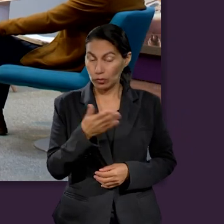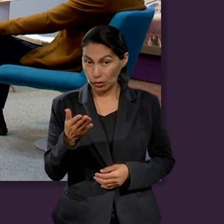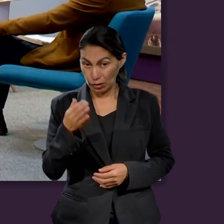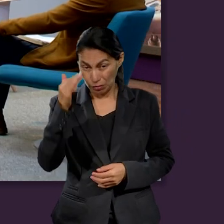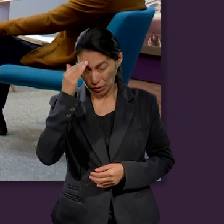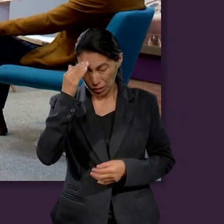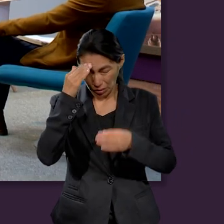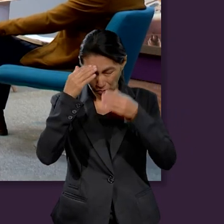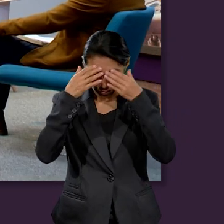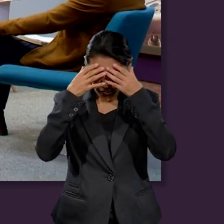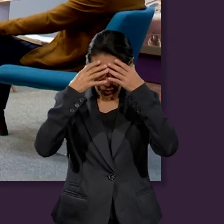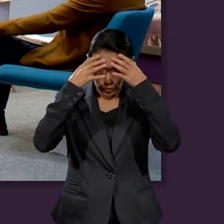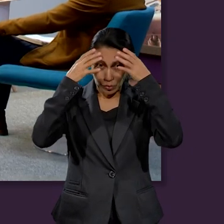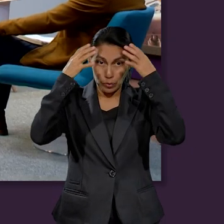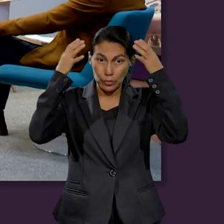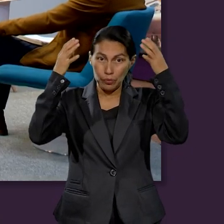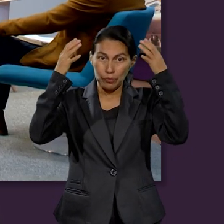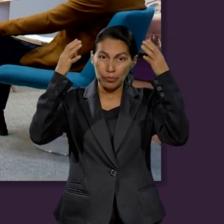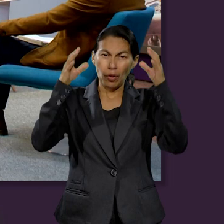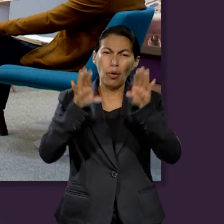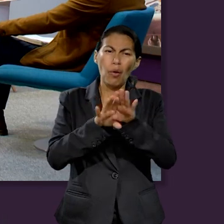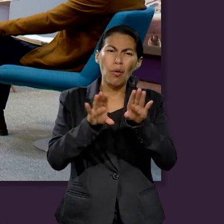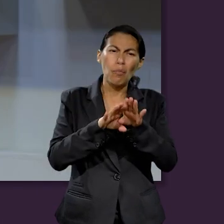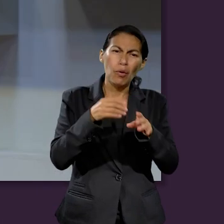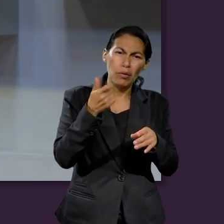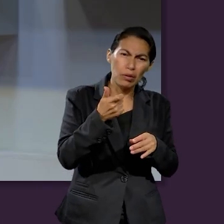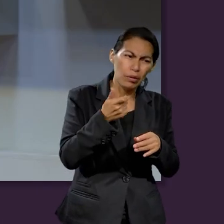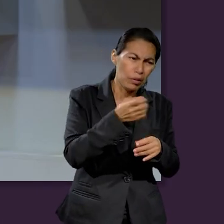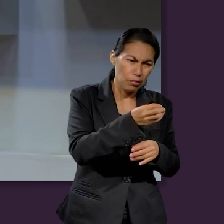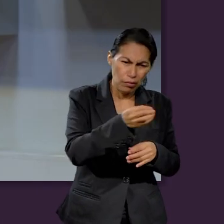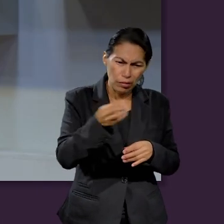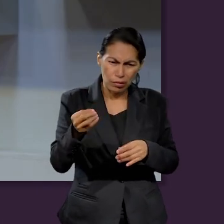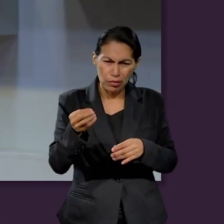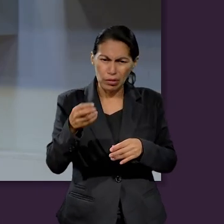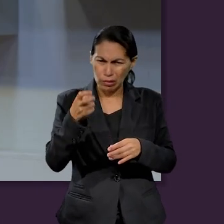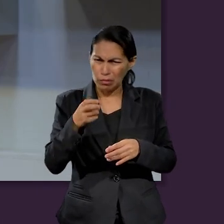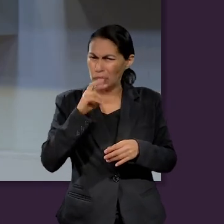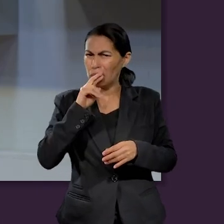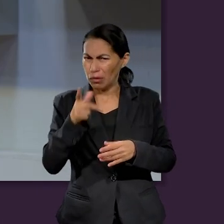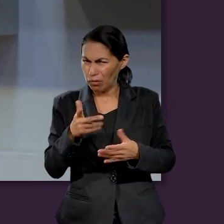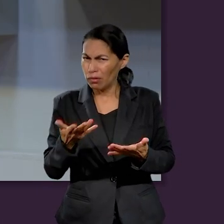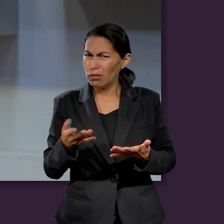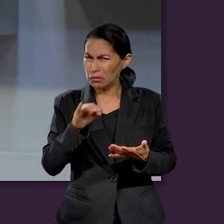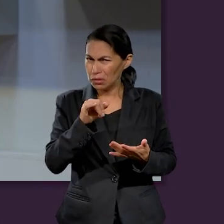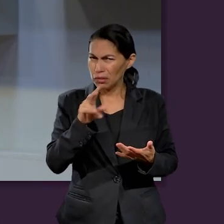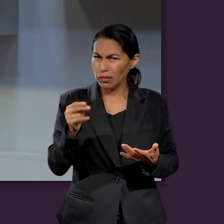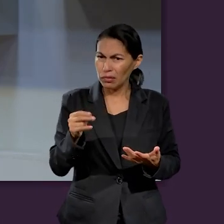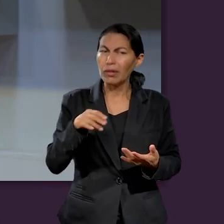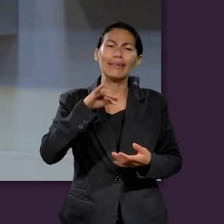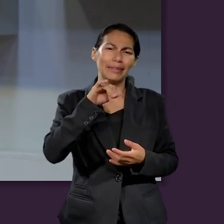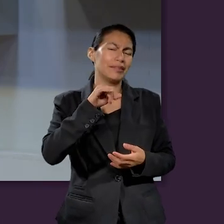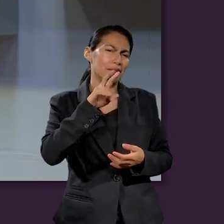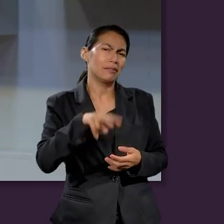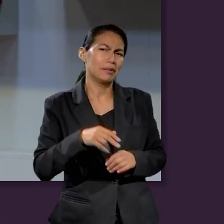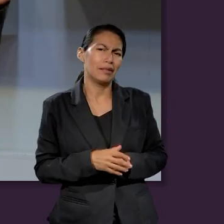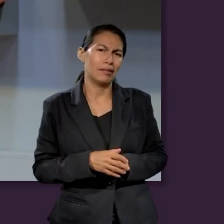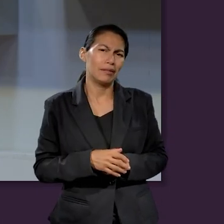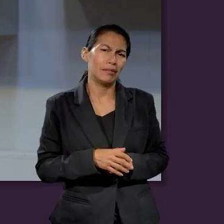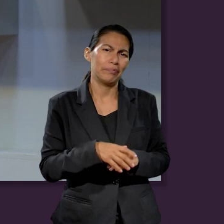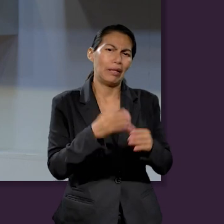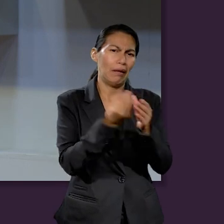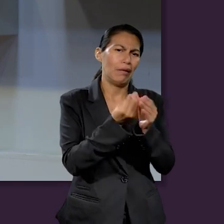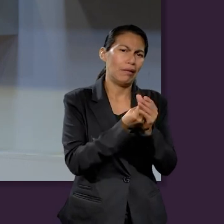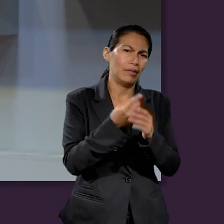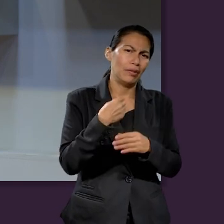Igual que Brenda. ¿Y sienten que han crecido en este proceso al estudiar la Biblia, al crecer como profesionistas cristianos? ¿Sienten que ese